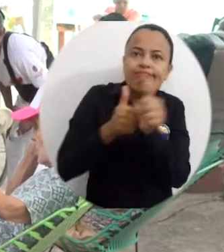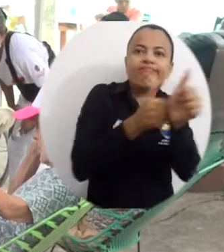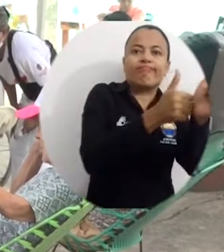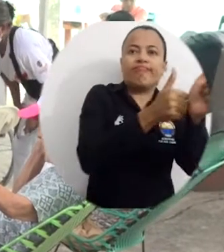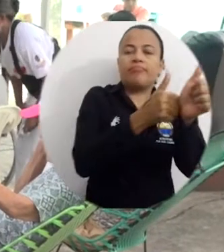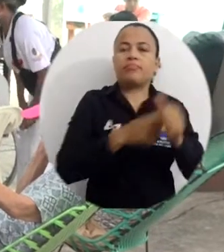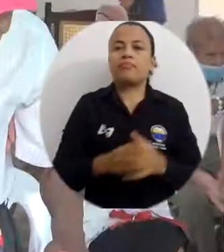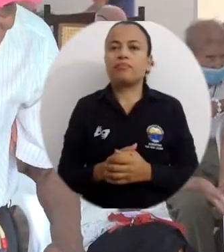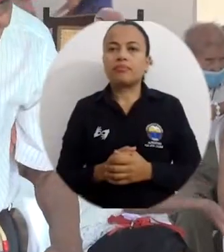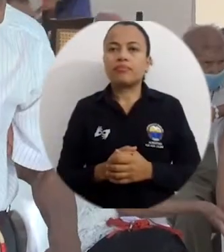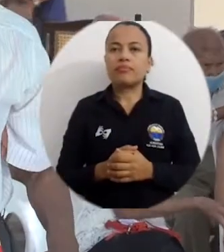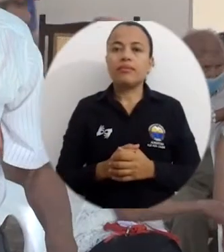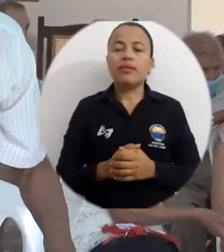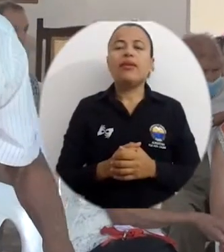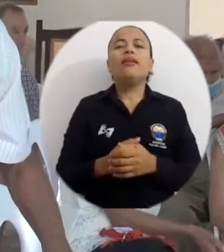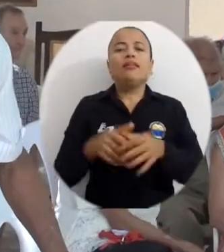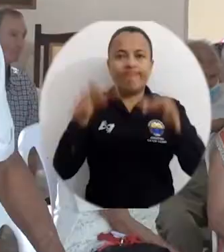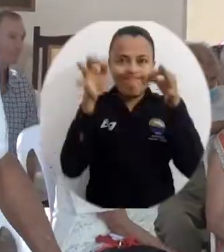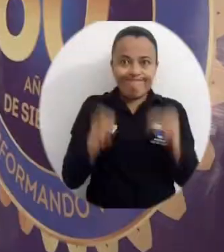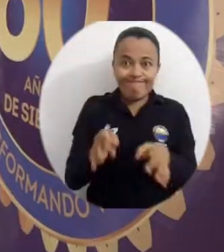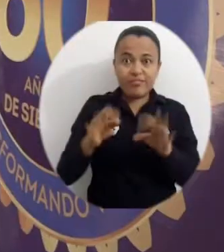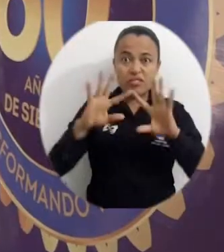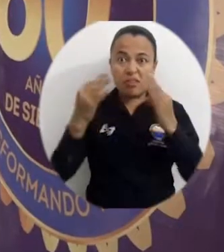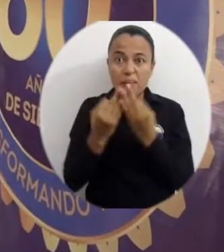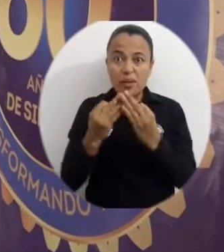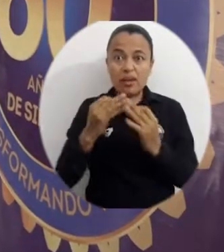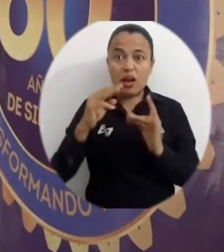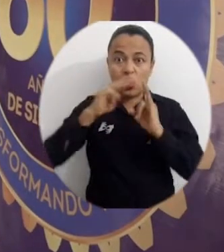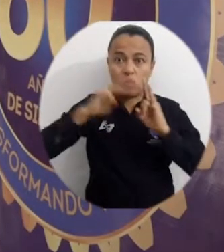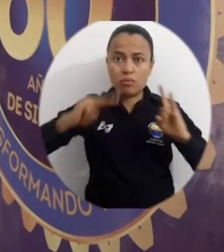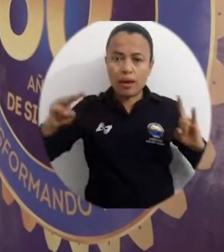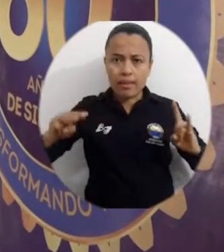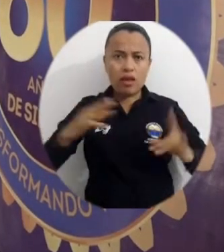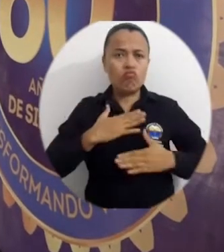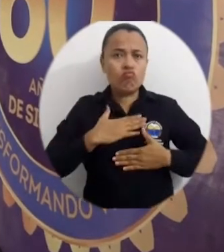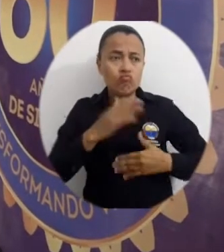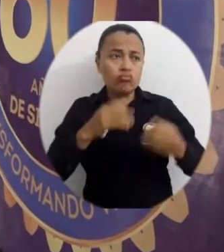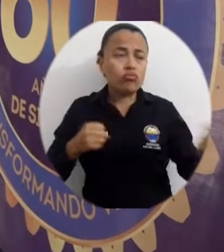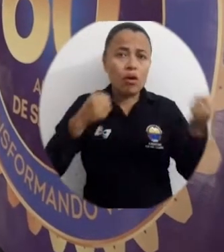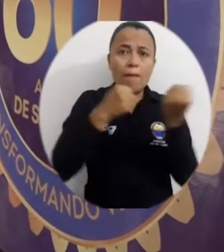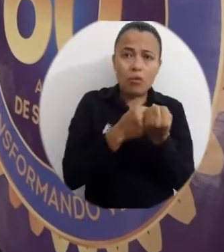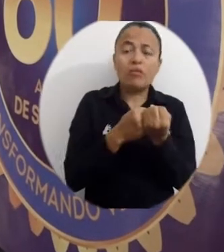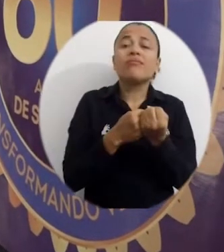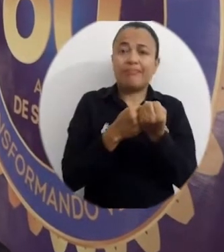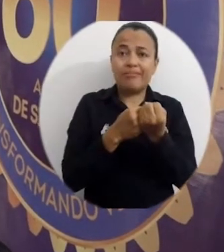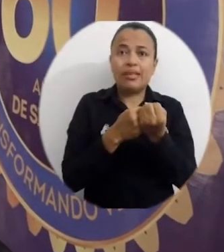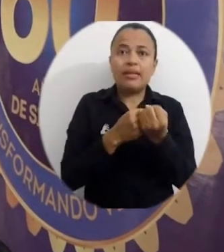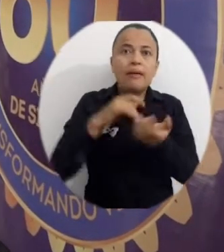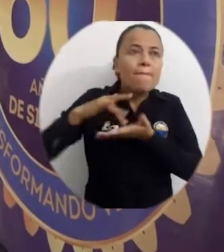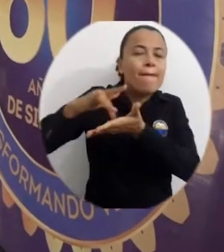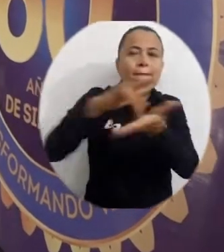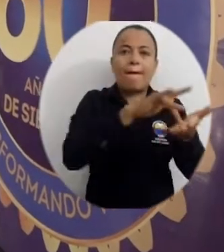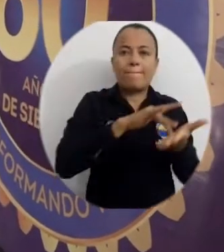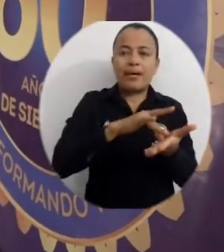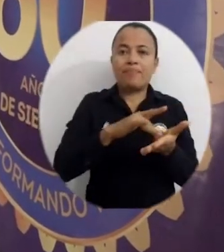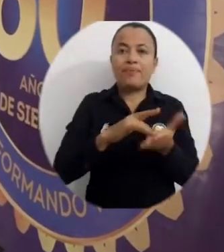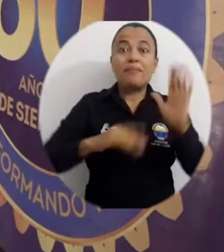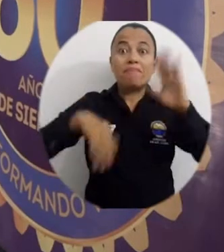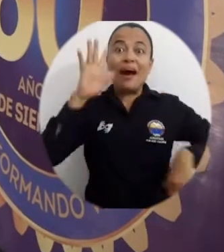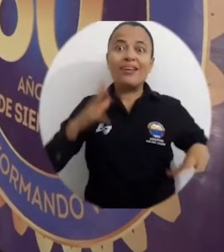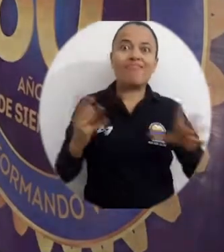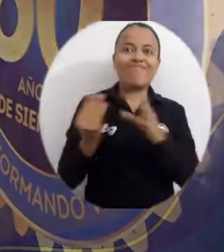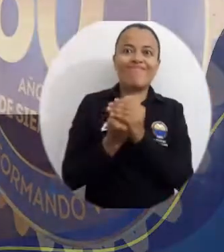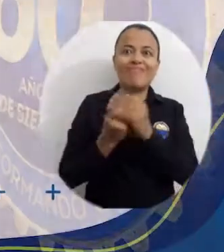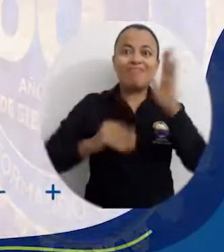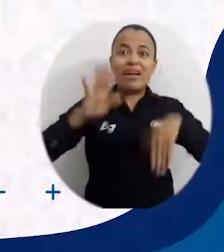de las áreas para la labor de acompañamiento. Estamos seguros que la gran familia Unimacdalena estará más que dispuesta y más que complacida en